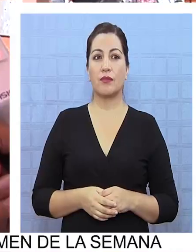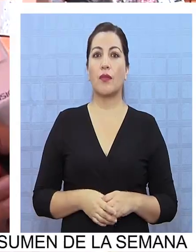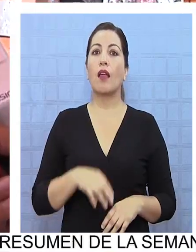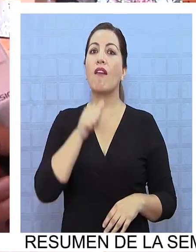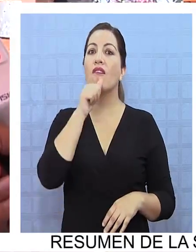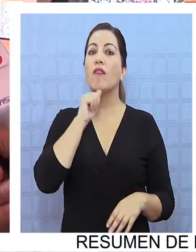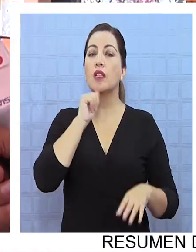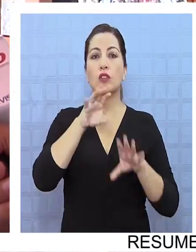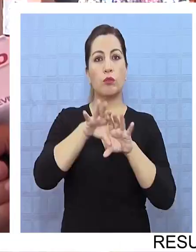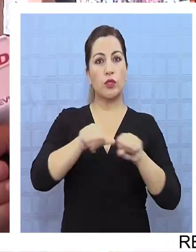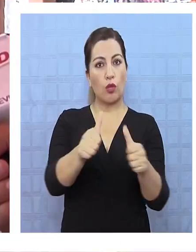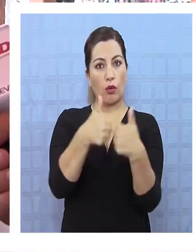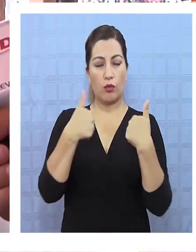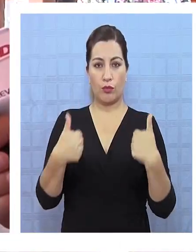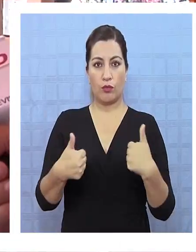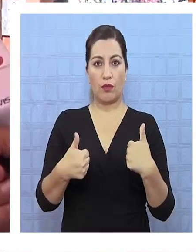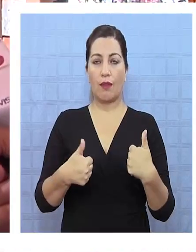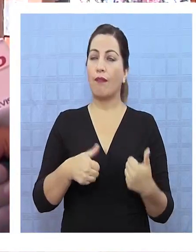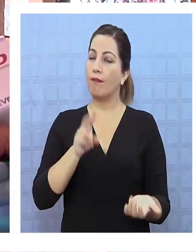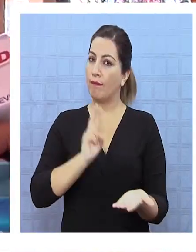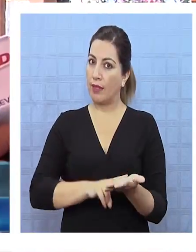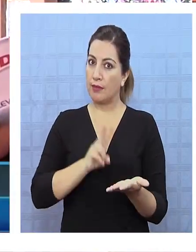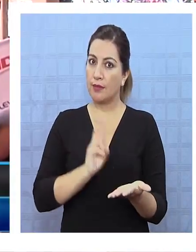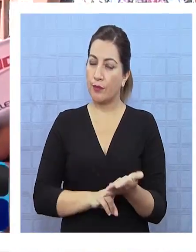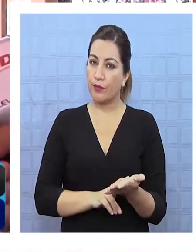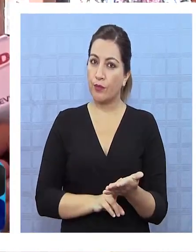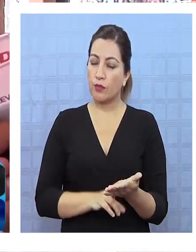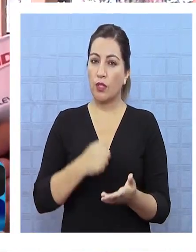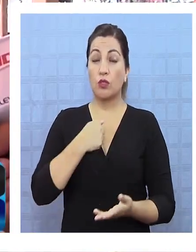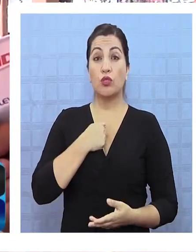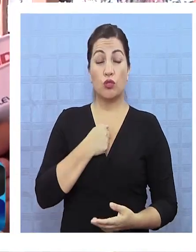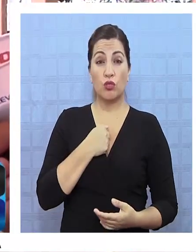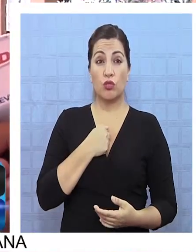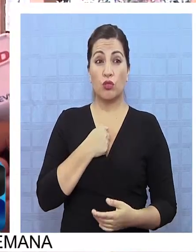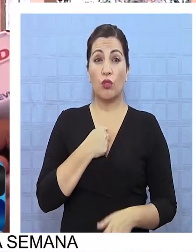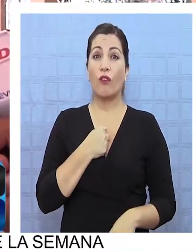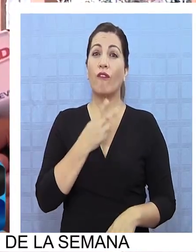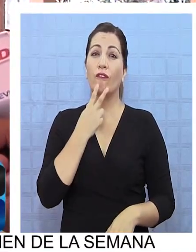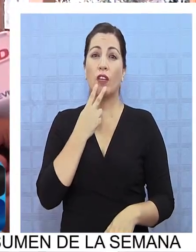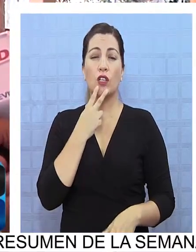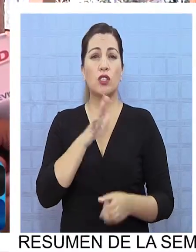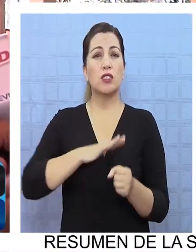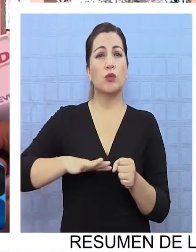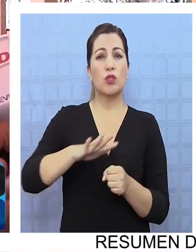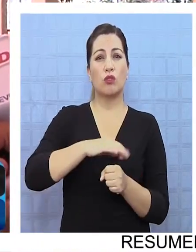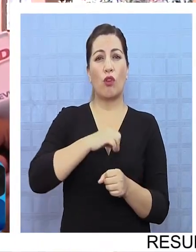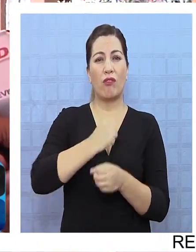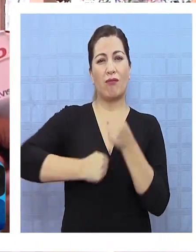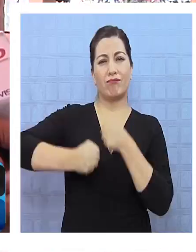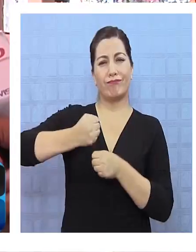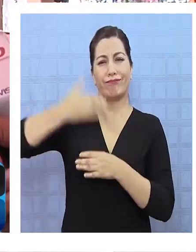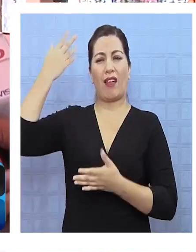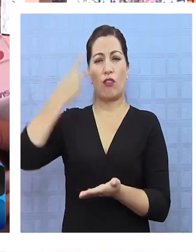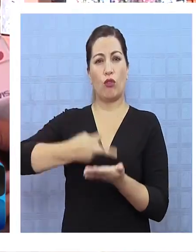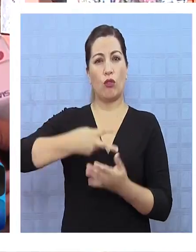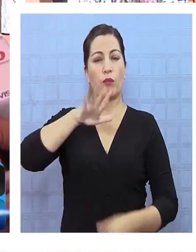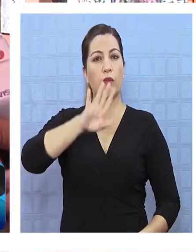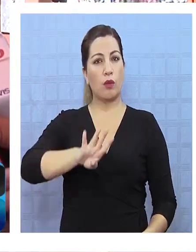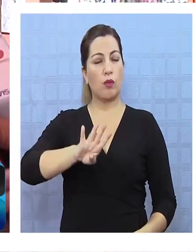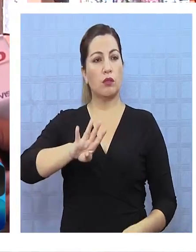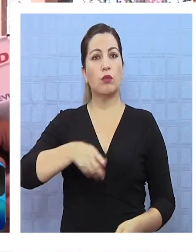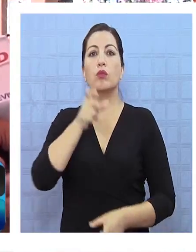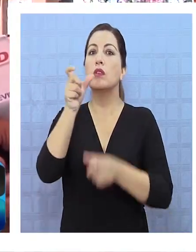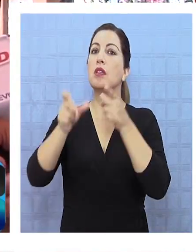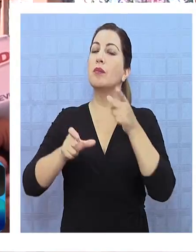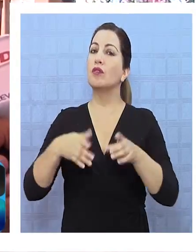compromiso de las autoridades, definitivamente. O sea, yo vengo viviendo la situación desde el año 2004, una persona